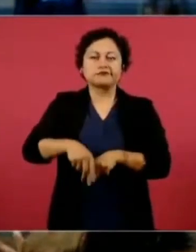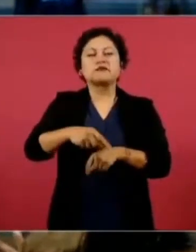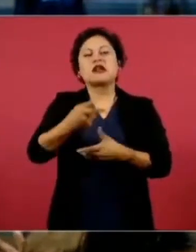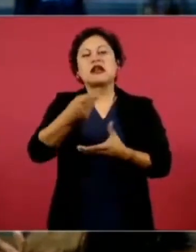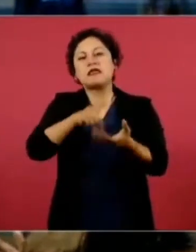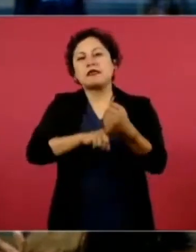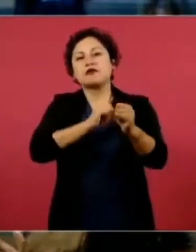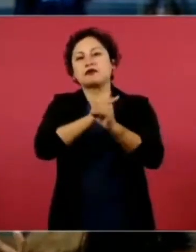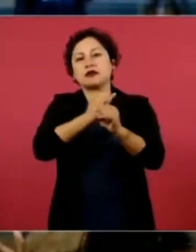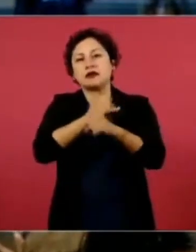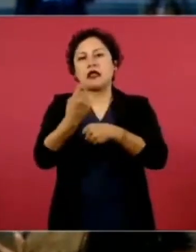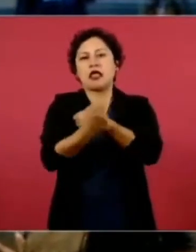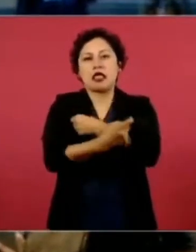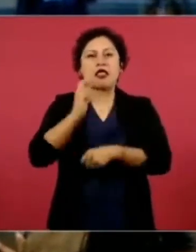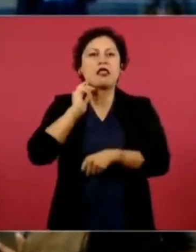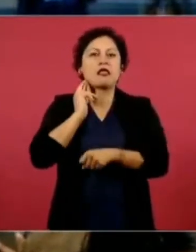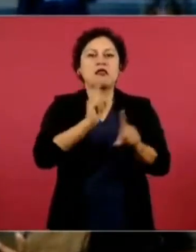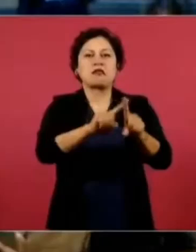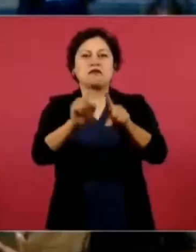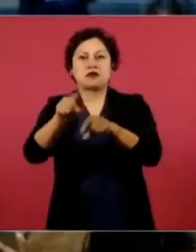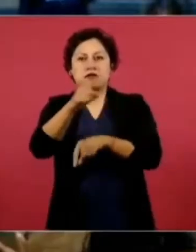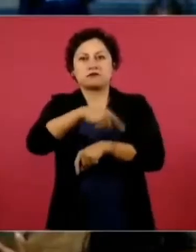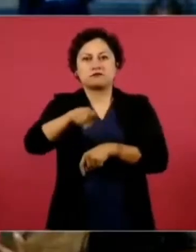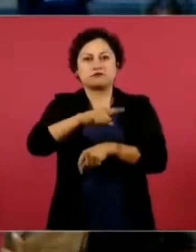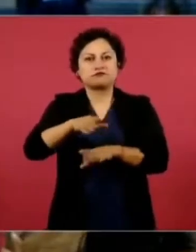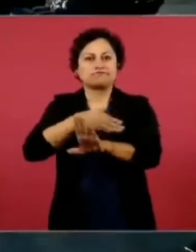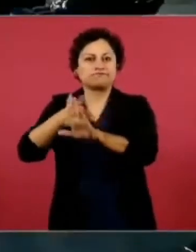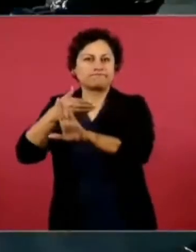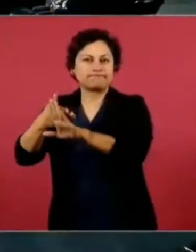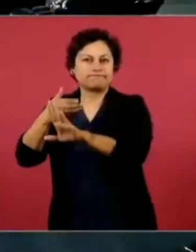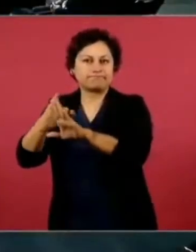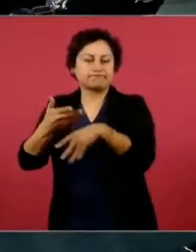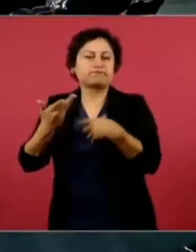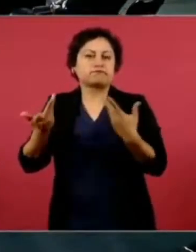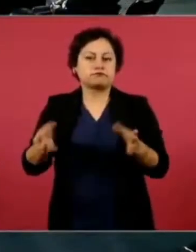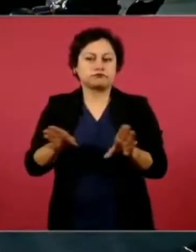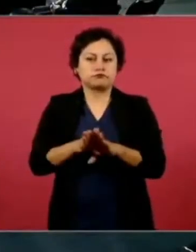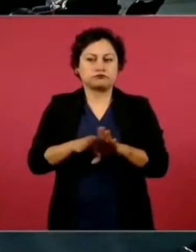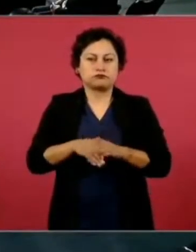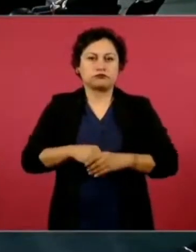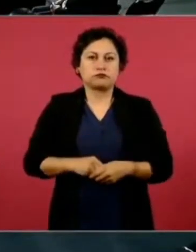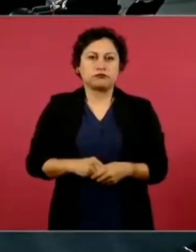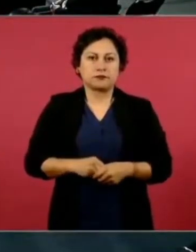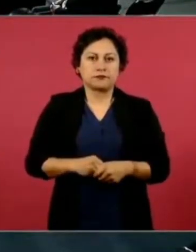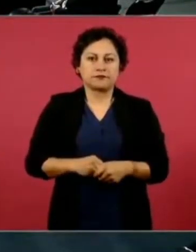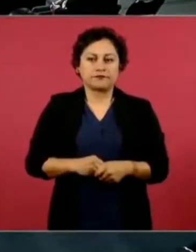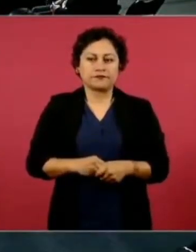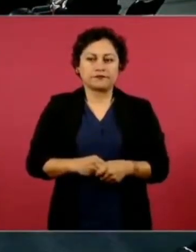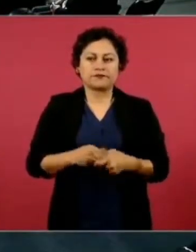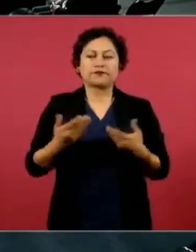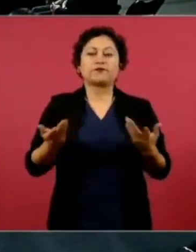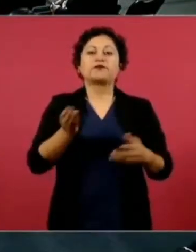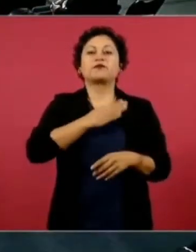en las redes sociales por la oposición? Bueno, la verdad es que